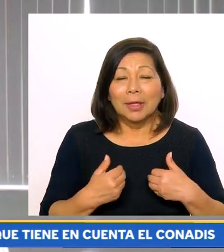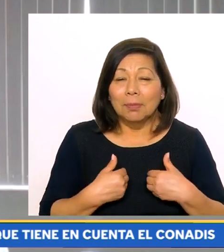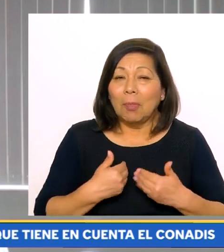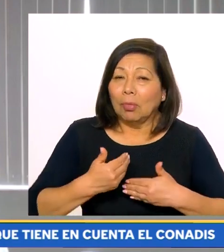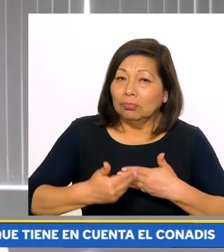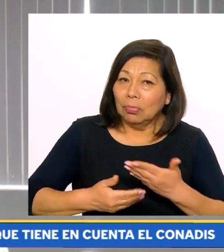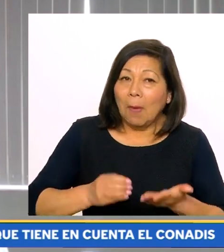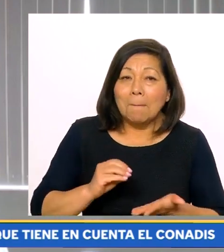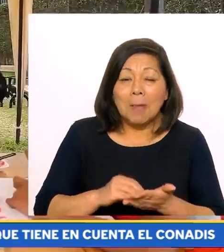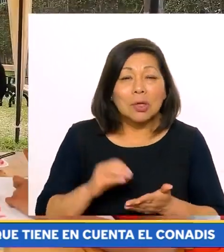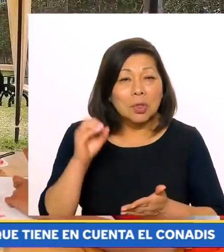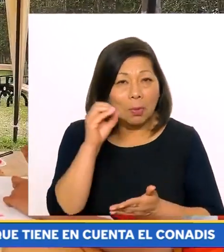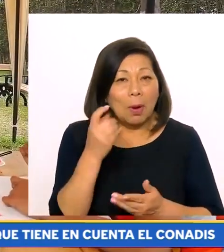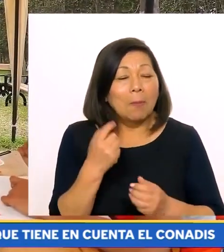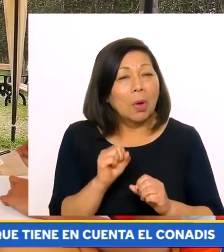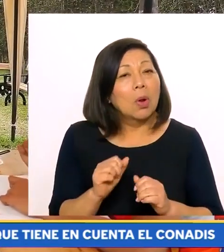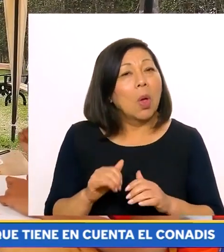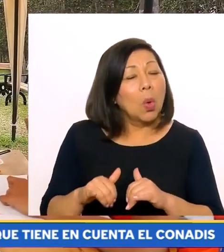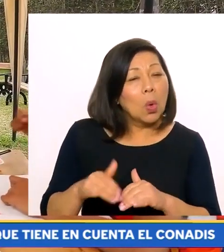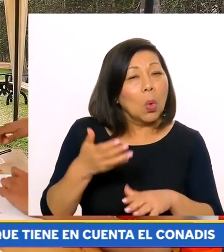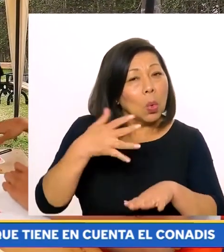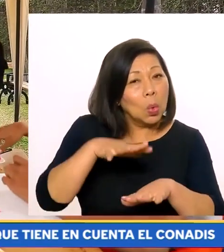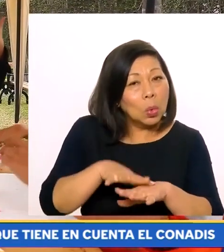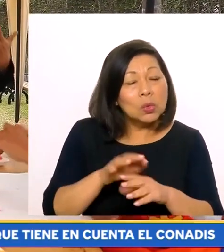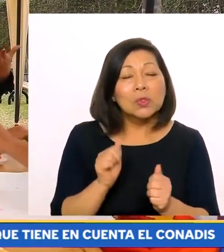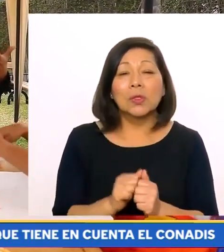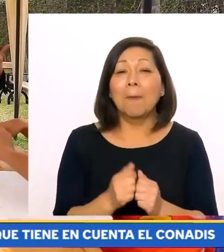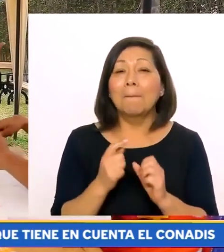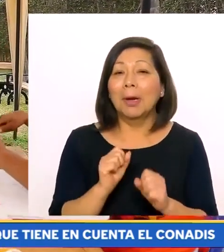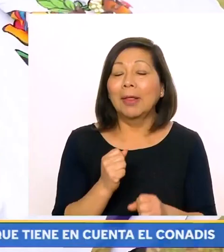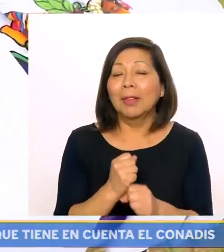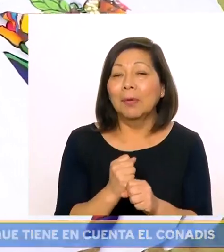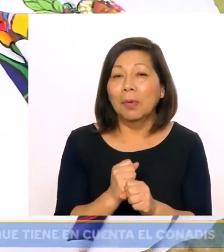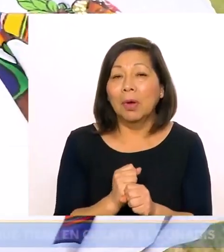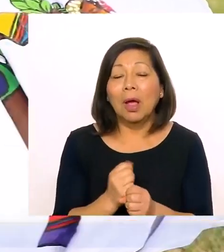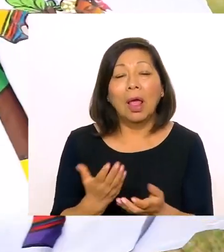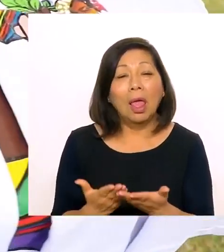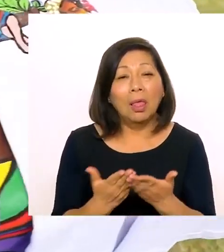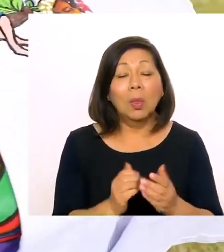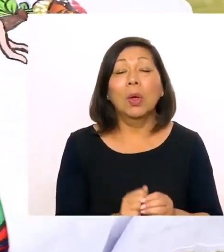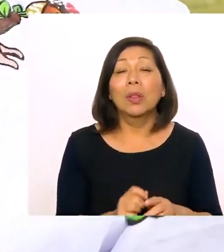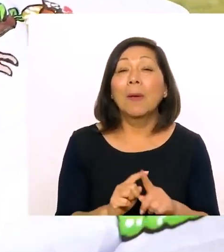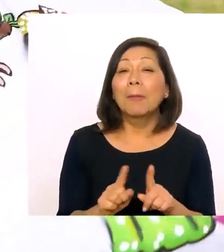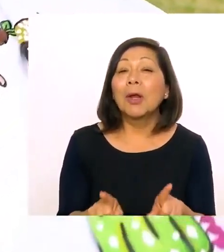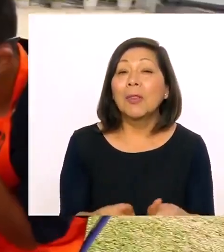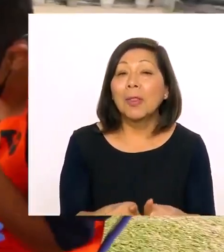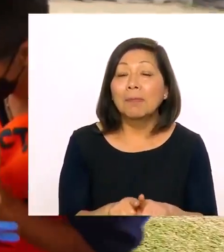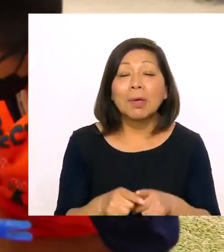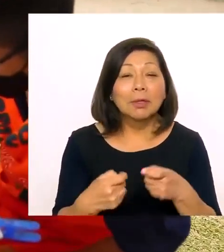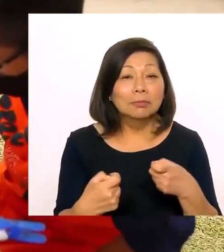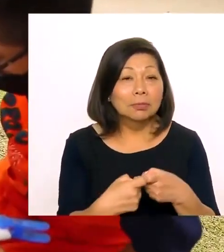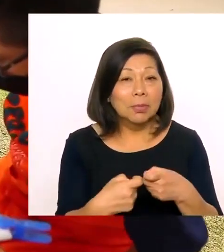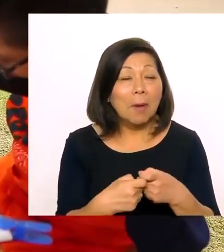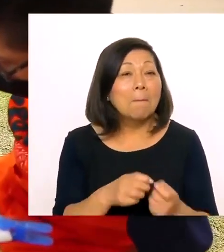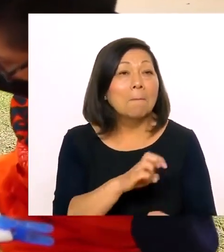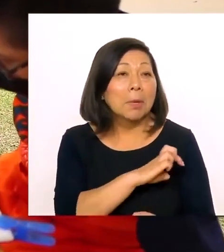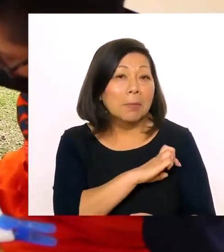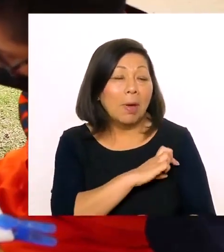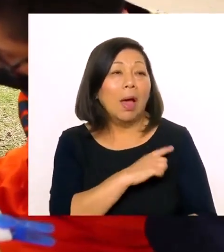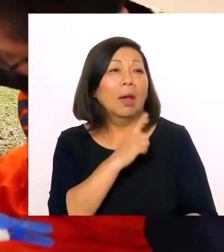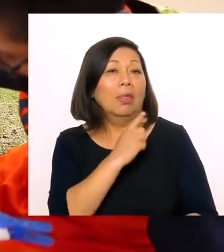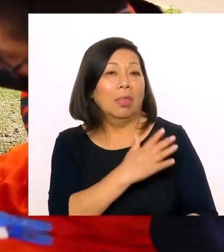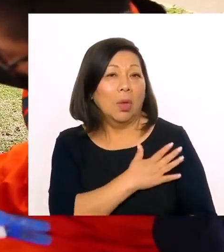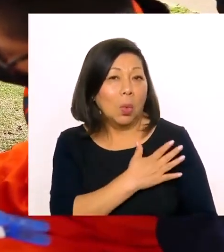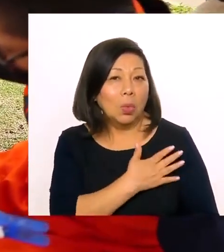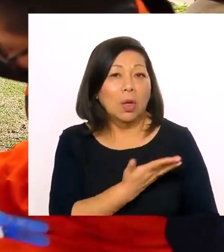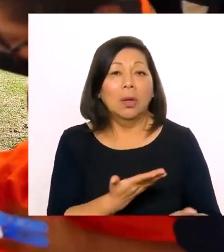Creo que esas son intervenciones que tenemos que generar oportunidades de igualdad, de inclusión y en este trabajo con el sector educativo, pero también